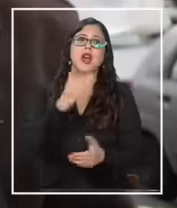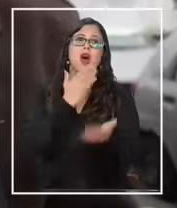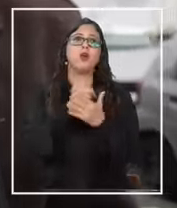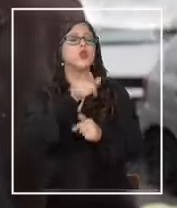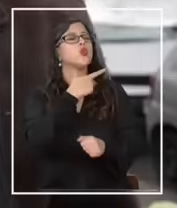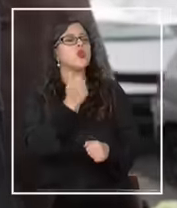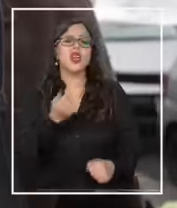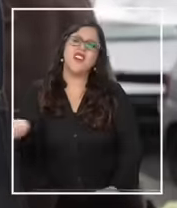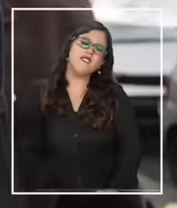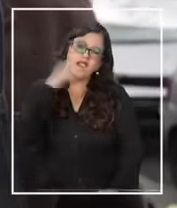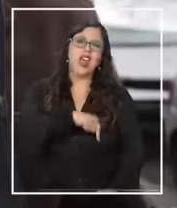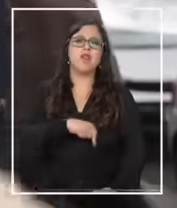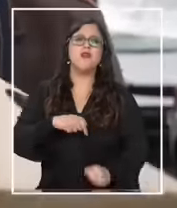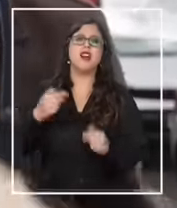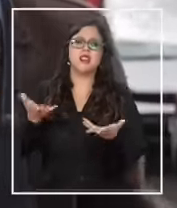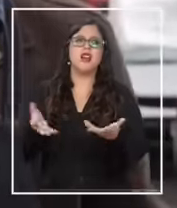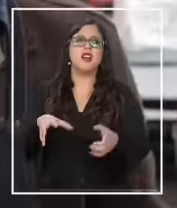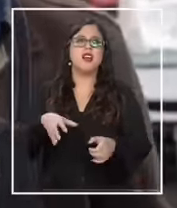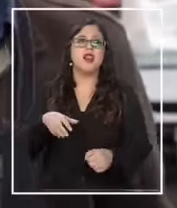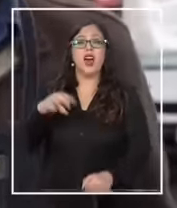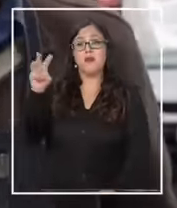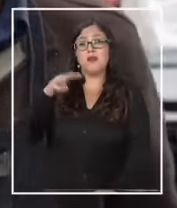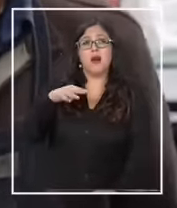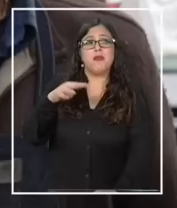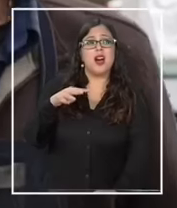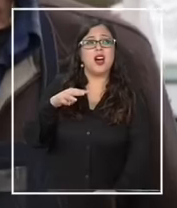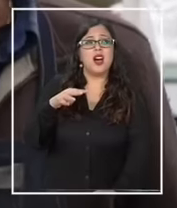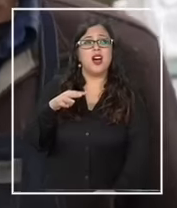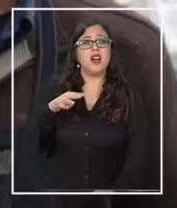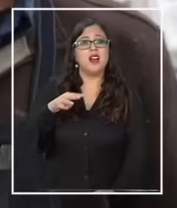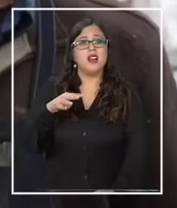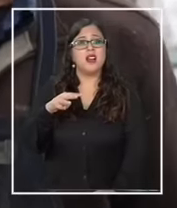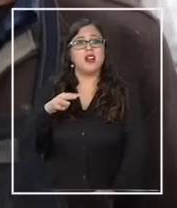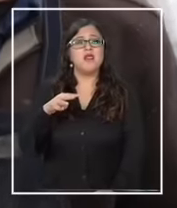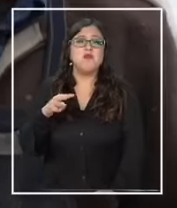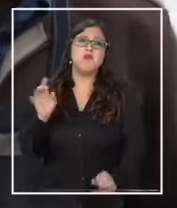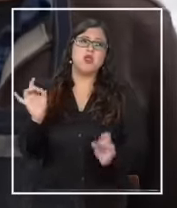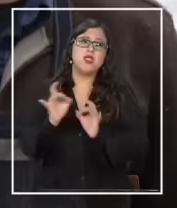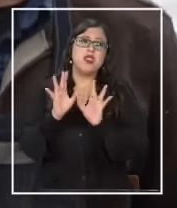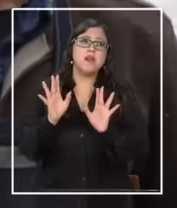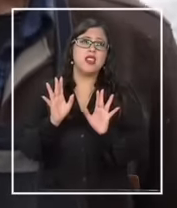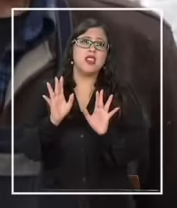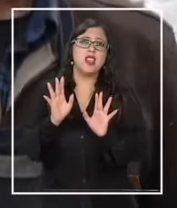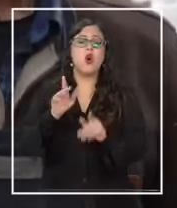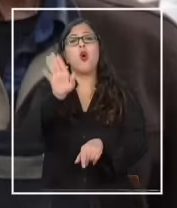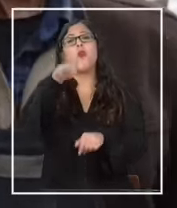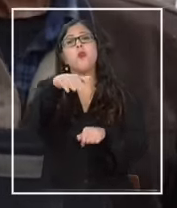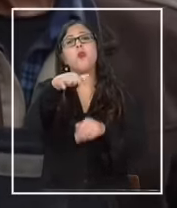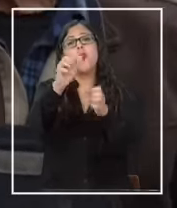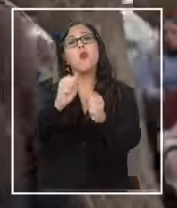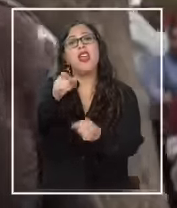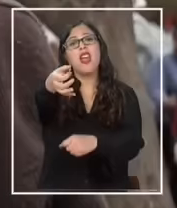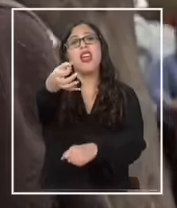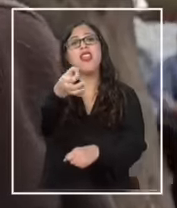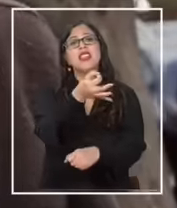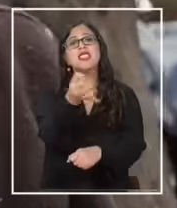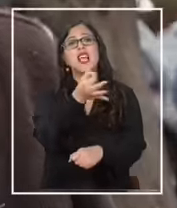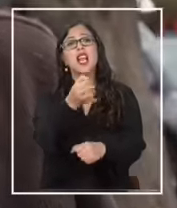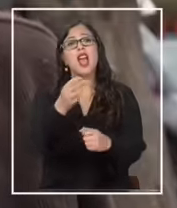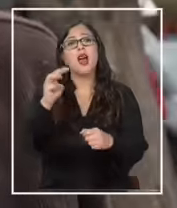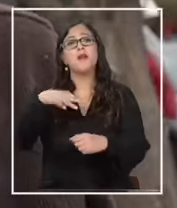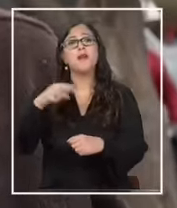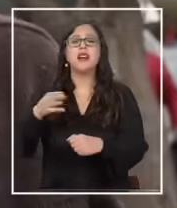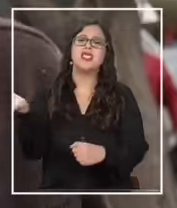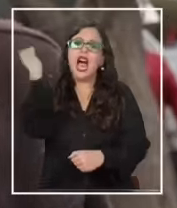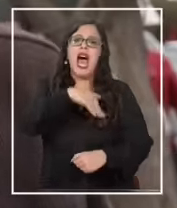quiero decirle mi mamá que venga porque hace rato que no podría decirle a mi mamá que mi mamá no va a venir hace rato bueno que